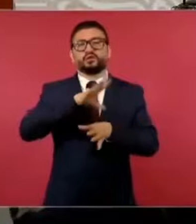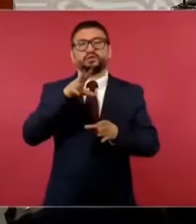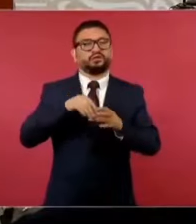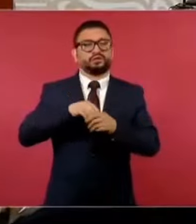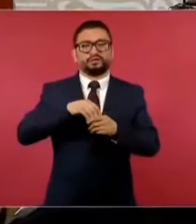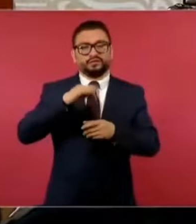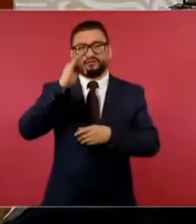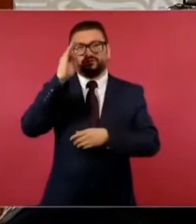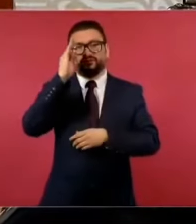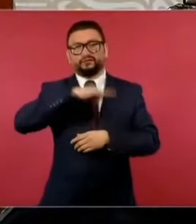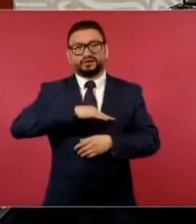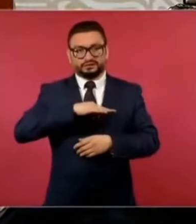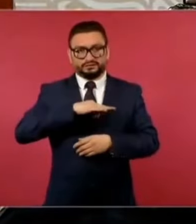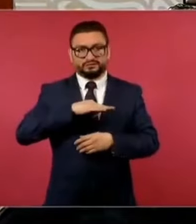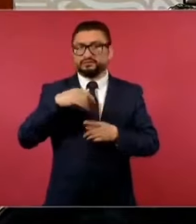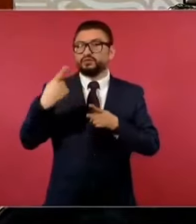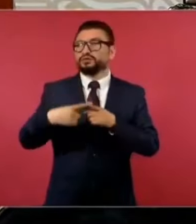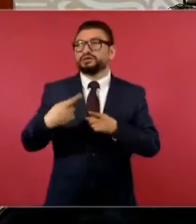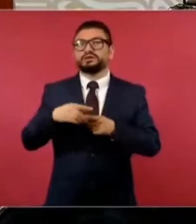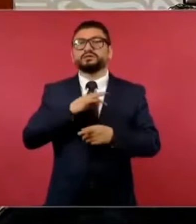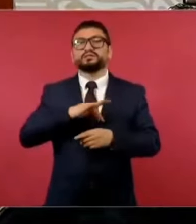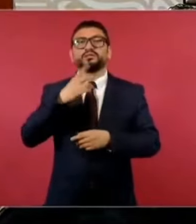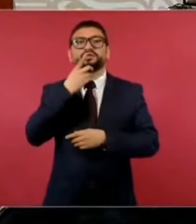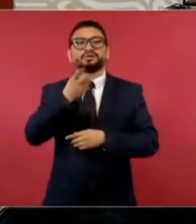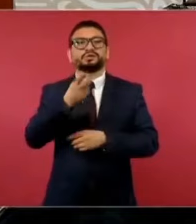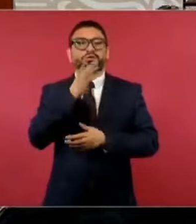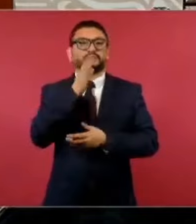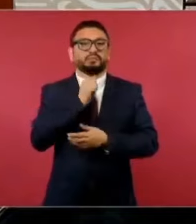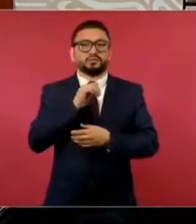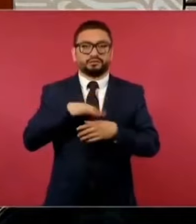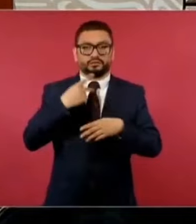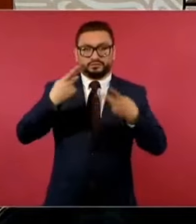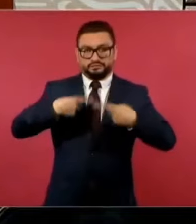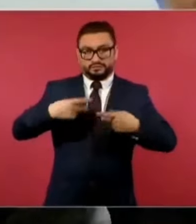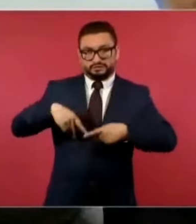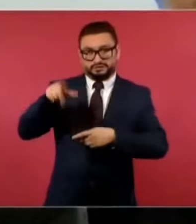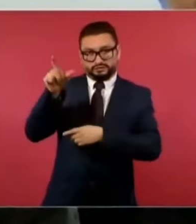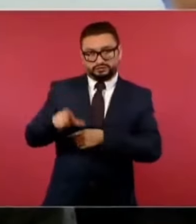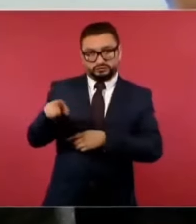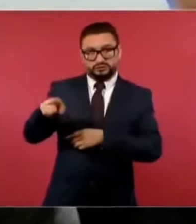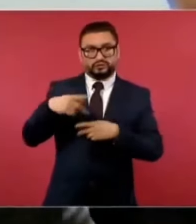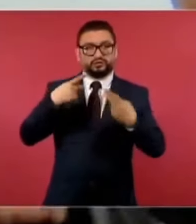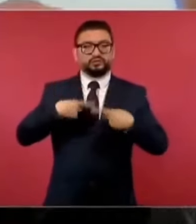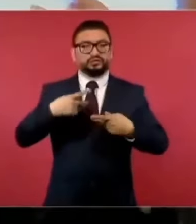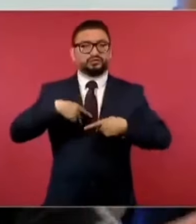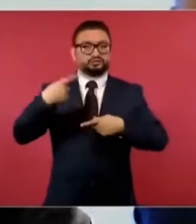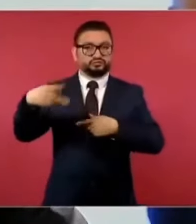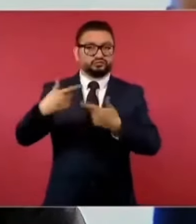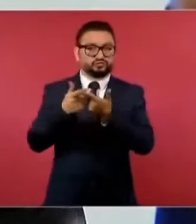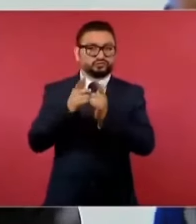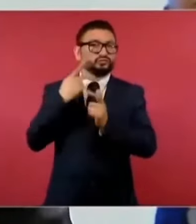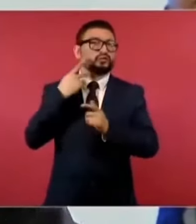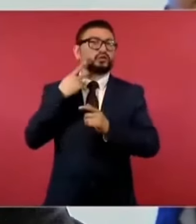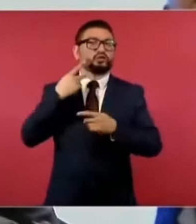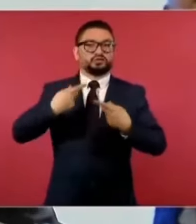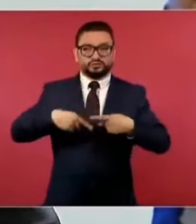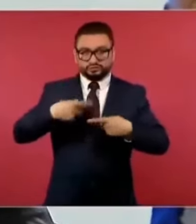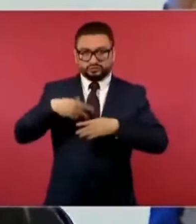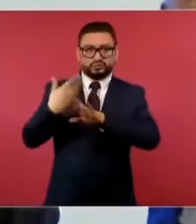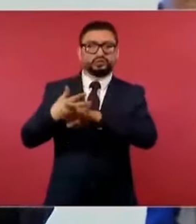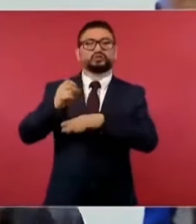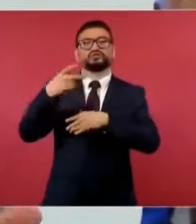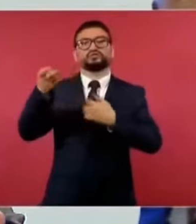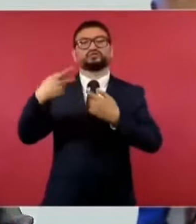Pero es que nadie lo pudo haber dicho, ni la persona calumniada, ni su partido, ni nada, ni sus